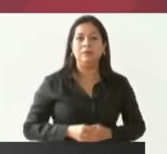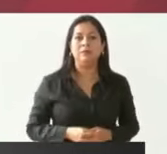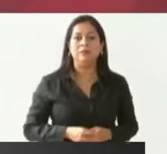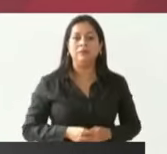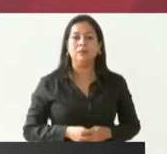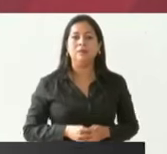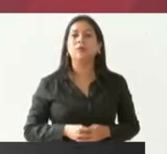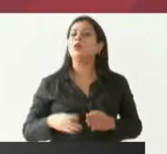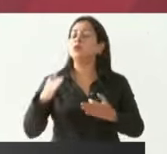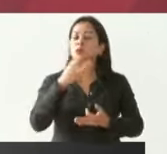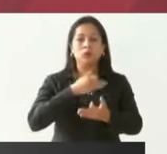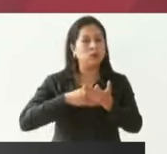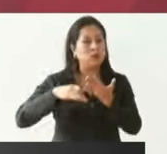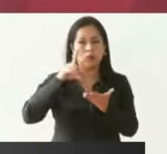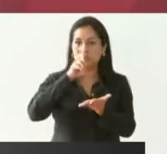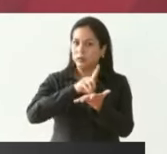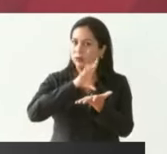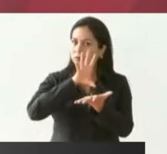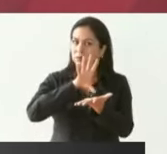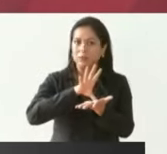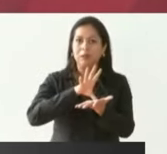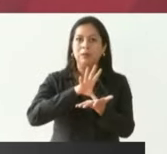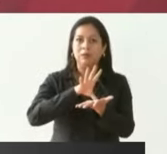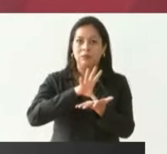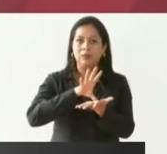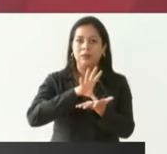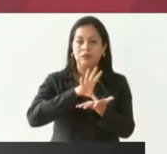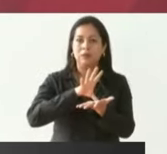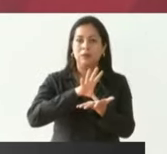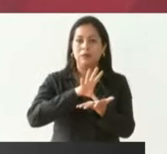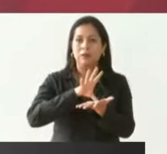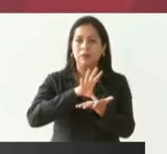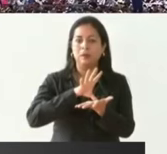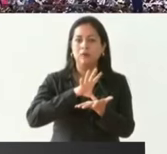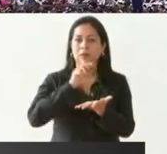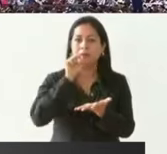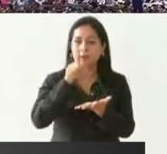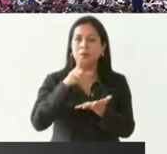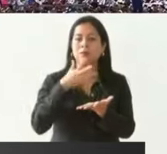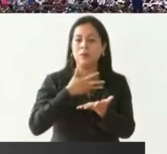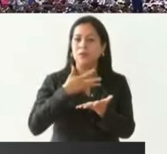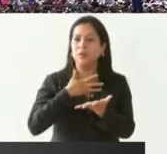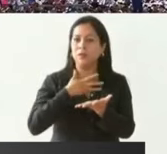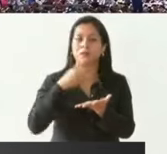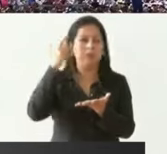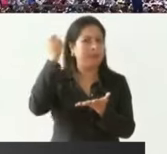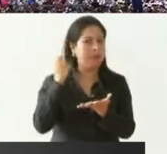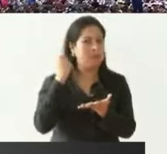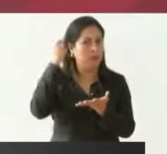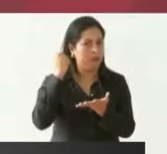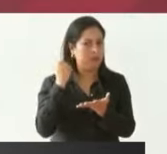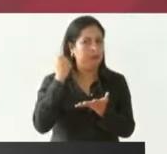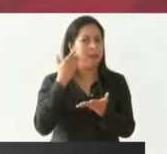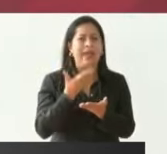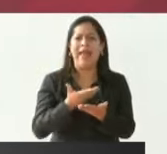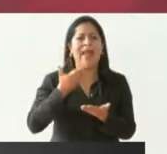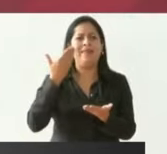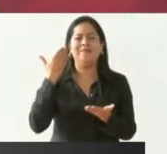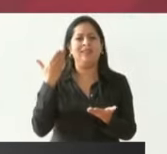todos los discapacitados tienen su pensión antes